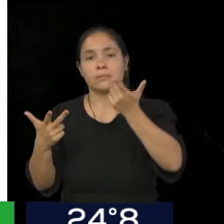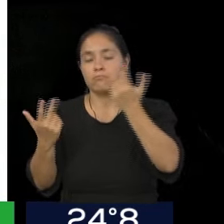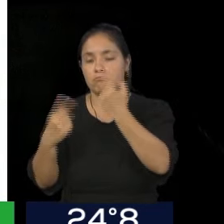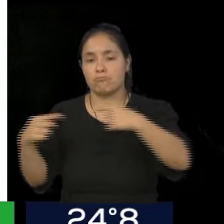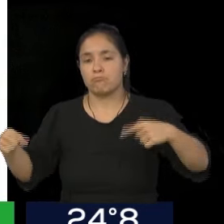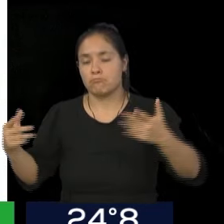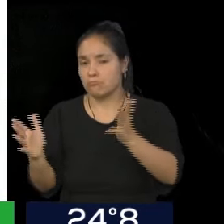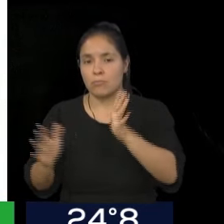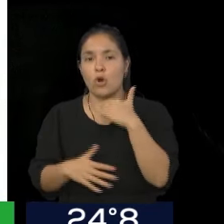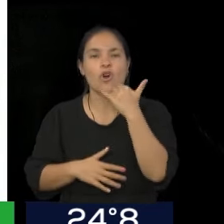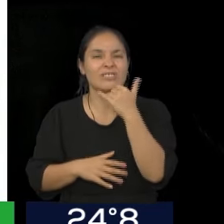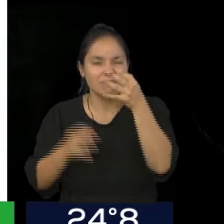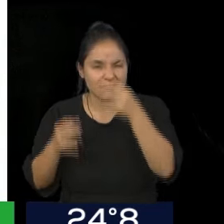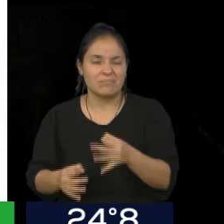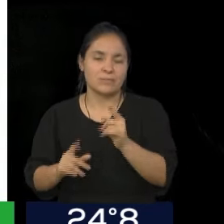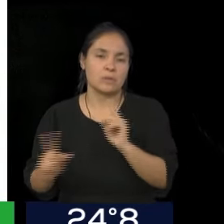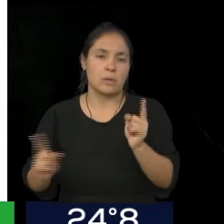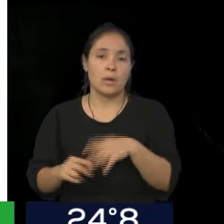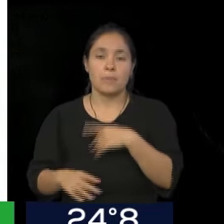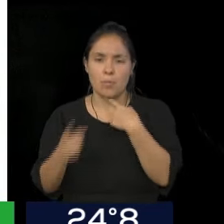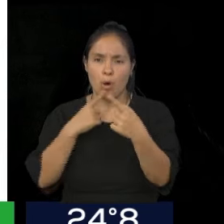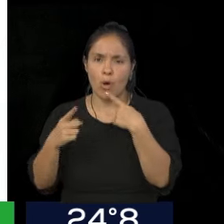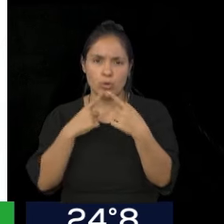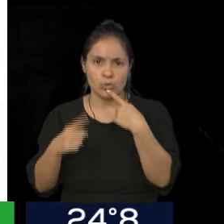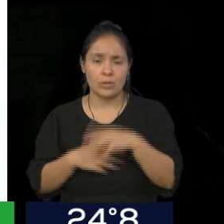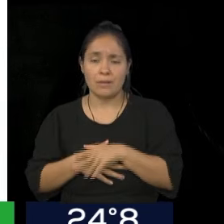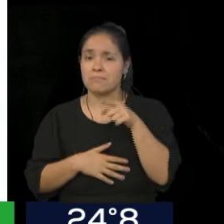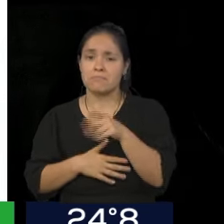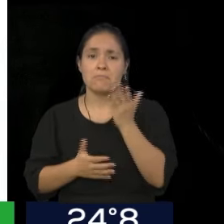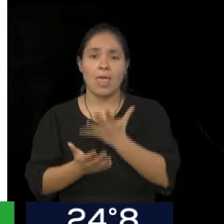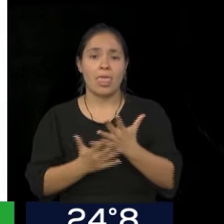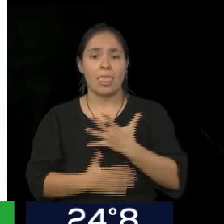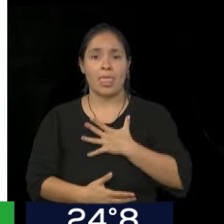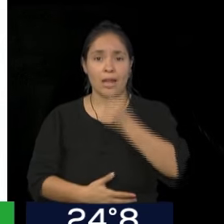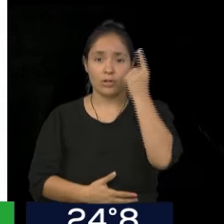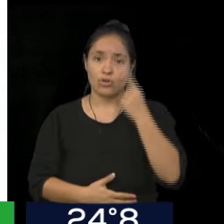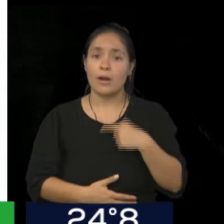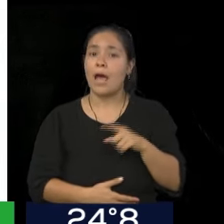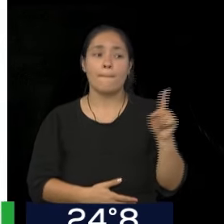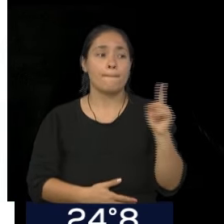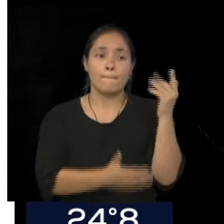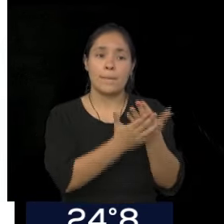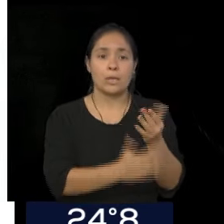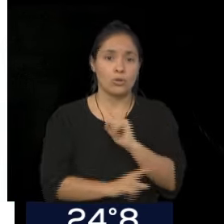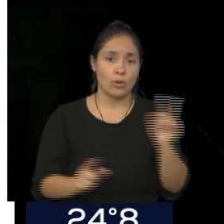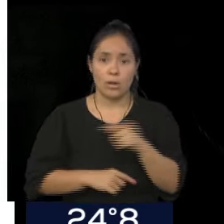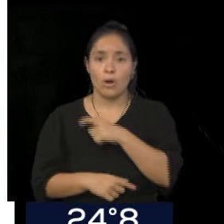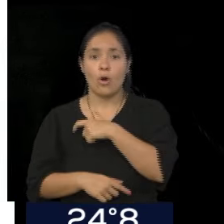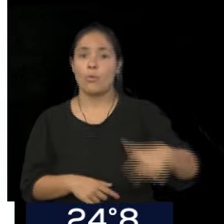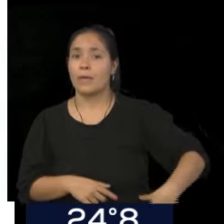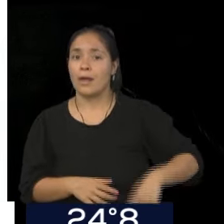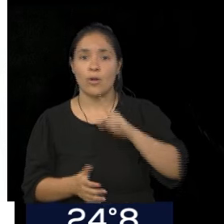sabe, muy bien. Hicimos alguna consulta, es decir, ¿esto lo pidió la directora? No, fue una decisión que tomó el Poder